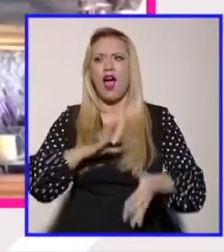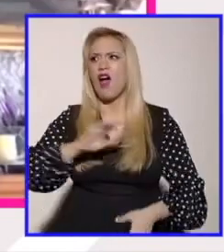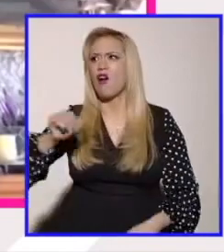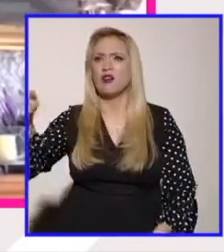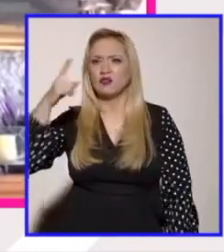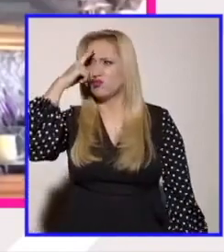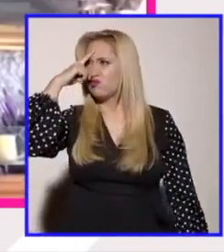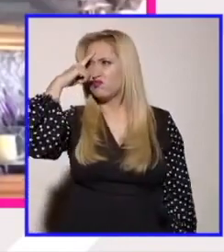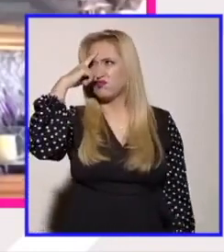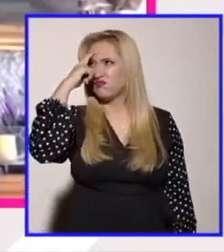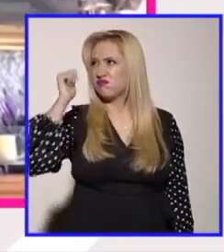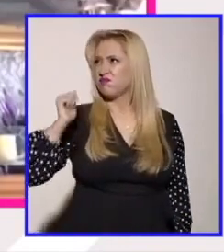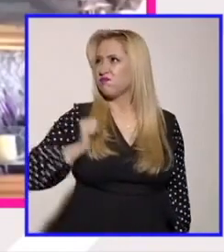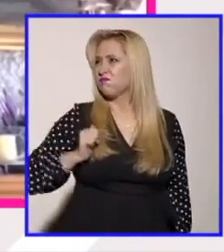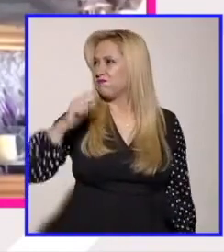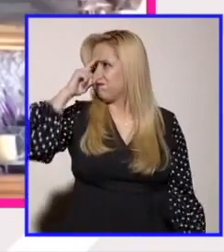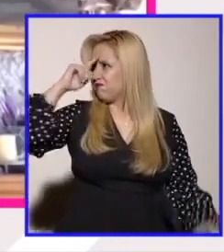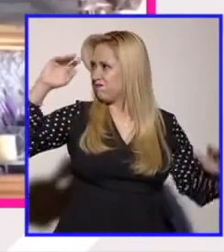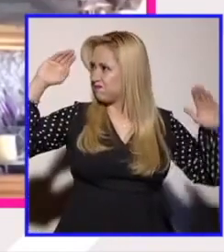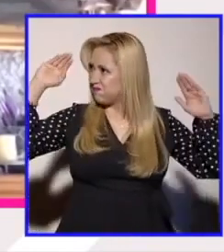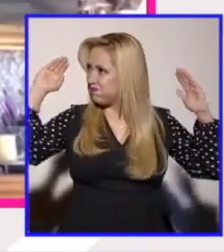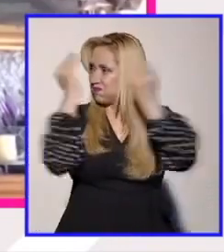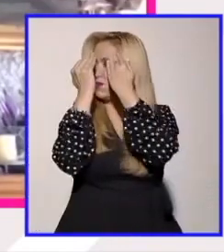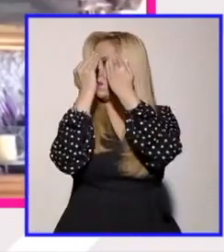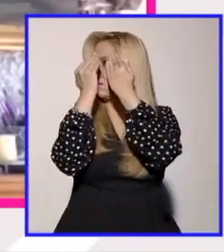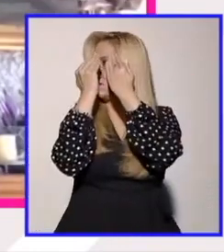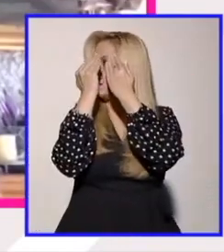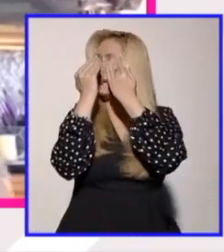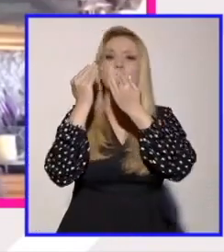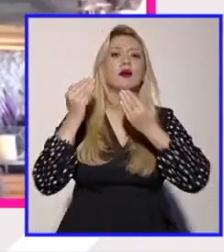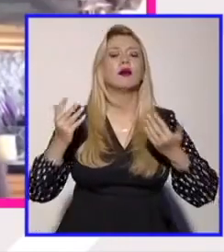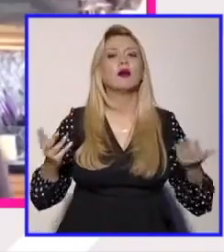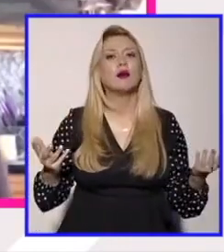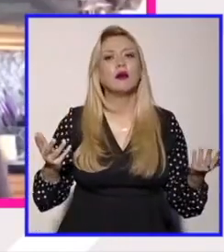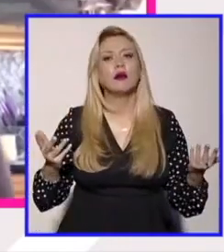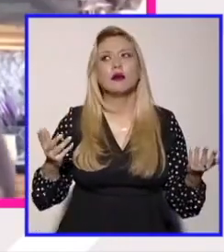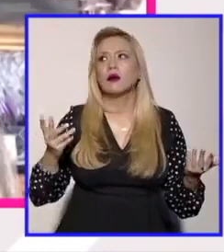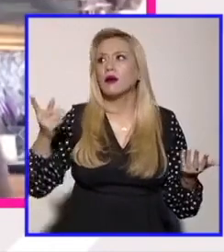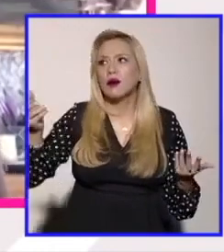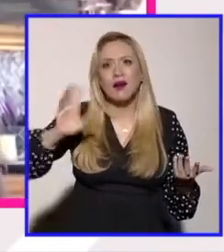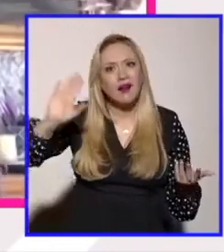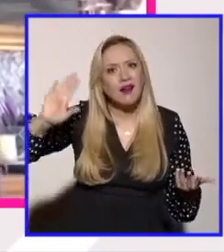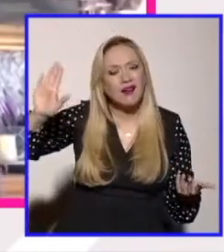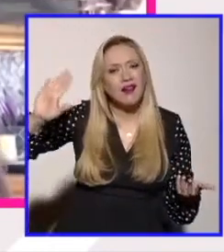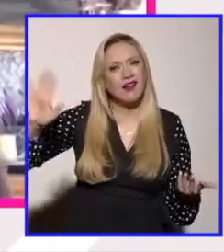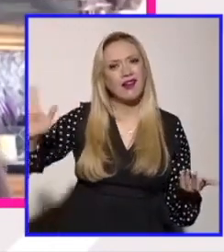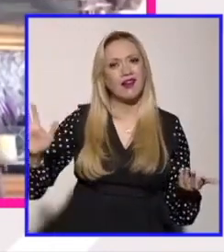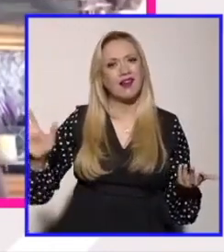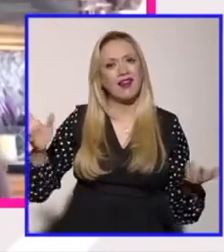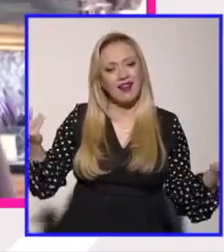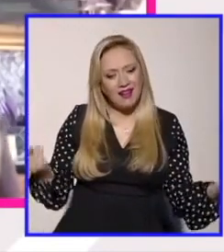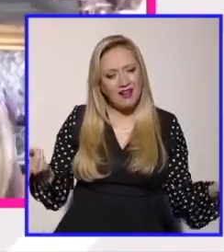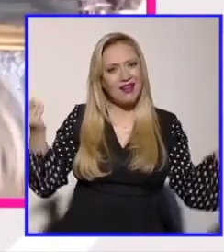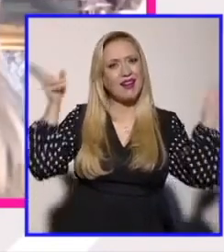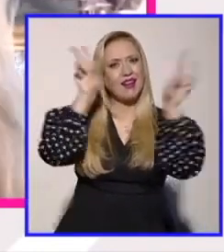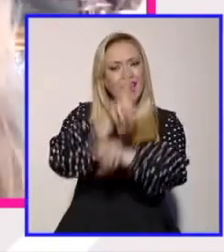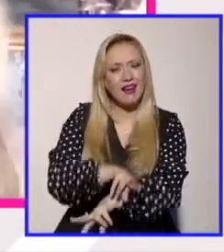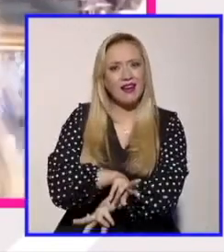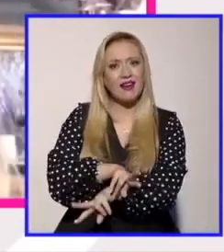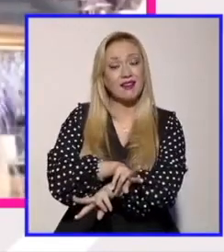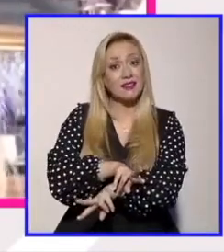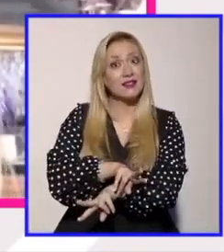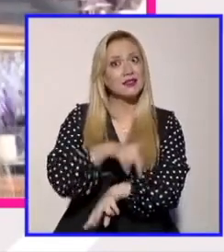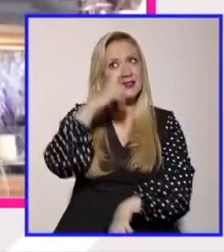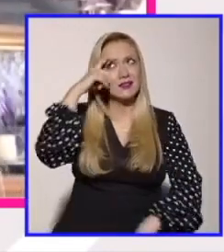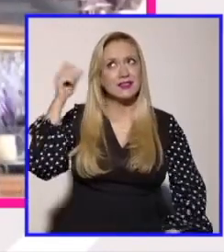que lo que buscan es exactamente lo contrario y que acaben diciendo tenían razón esos seguramente vieron el tweet